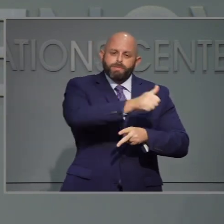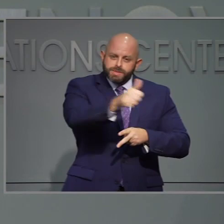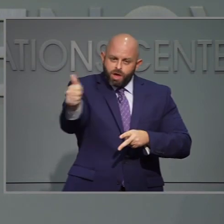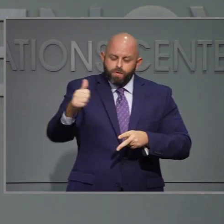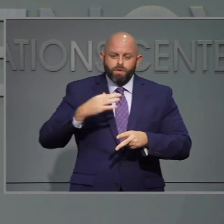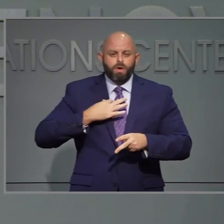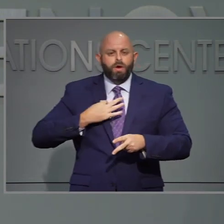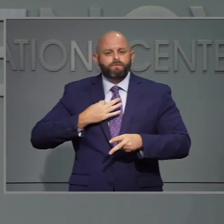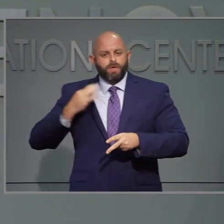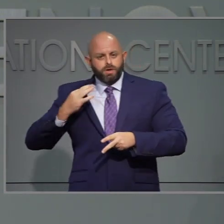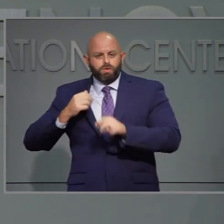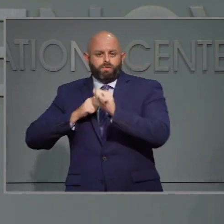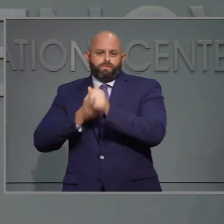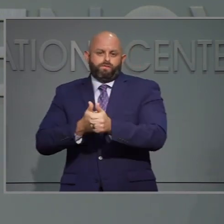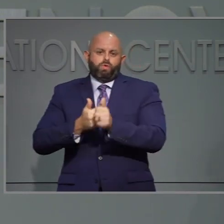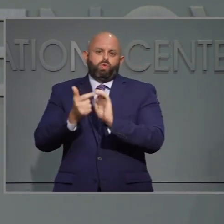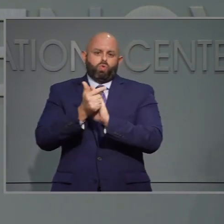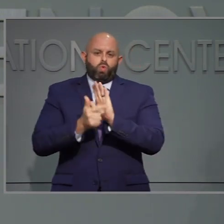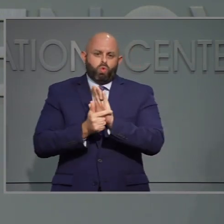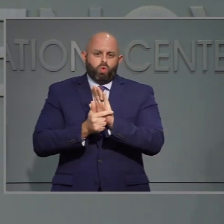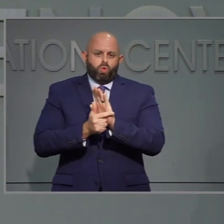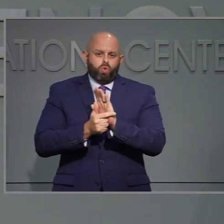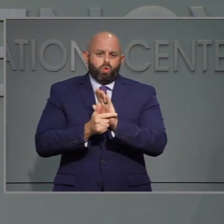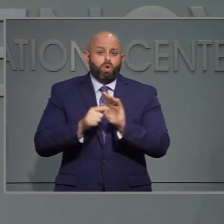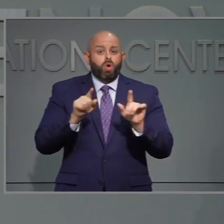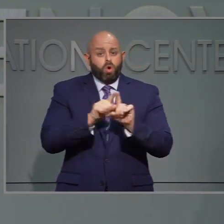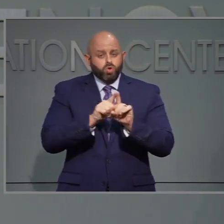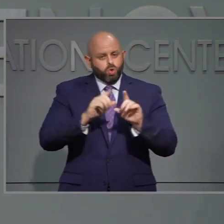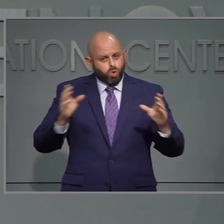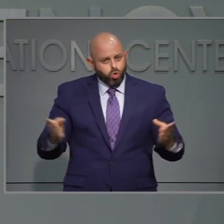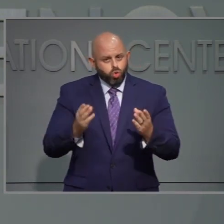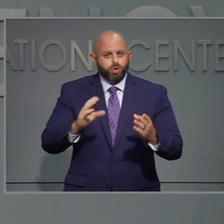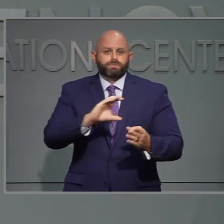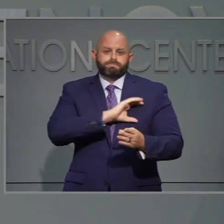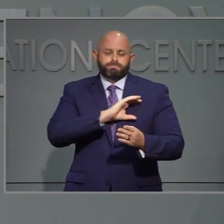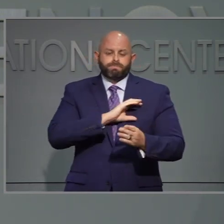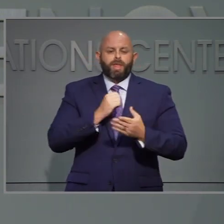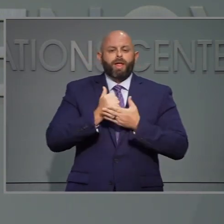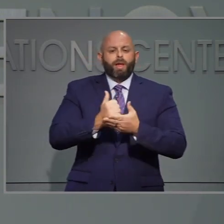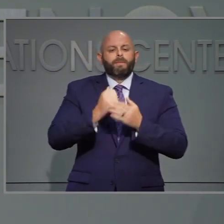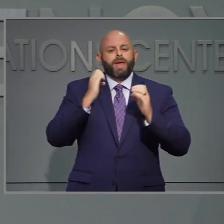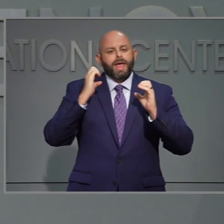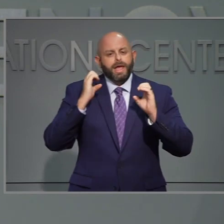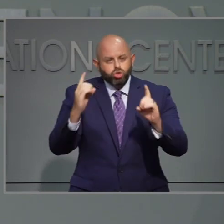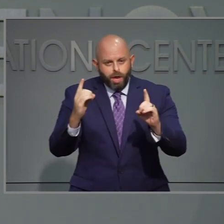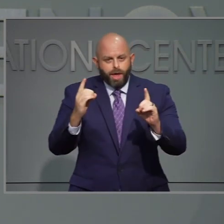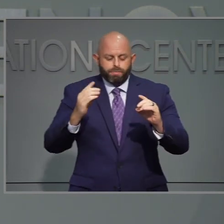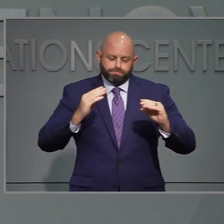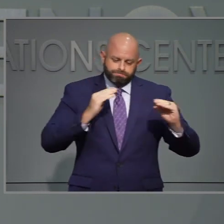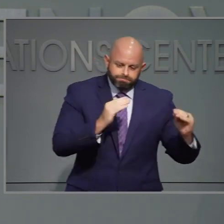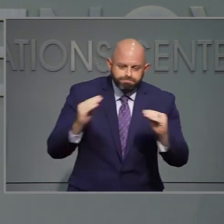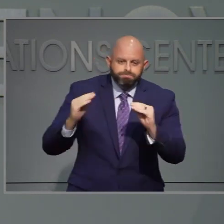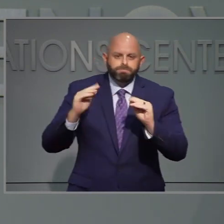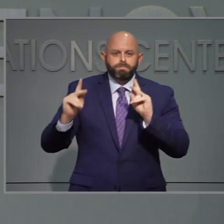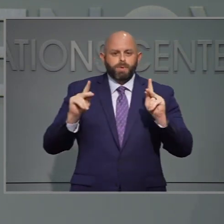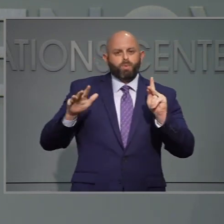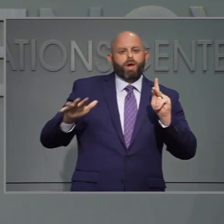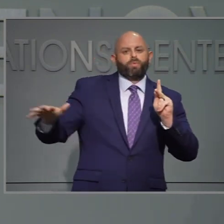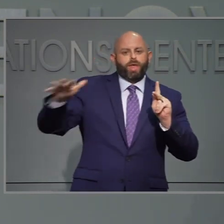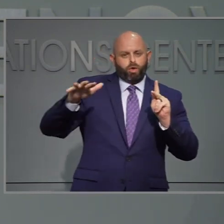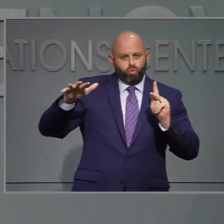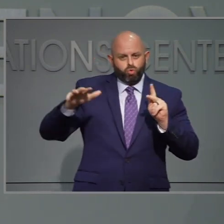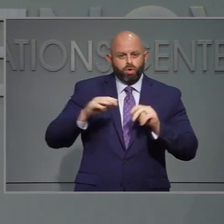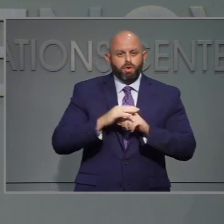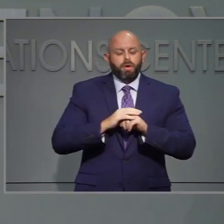negocios para que también cumplan con la ley. pero también queremos involucrar a los agentes del orden público para que puedan educar a la gente